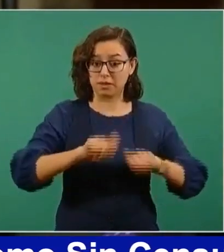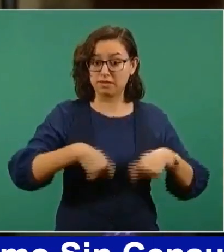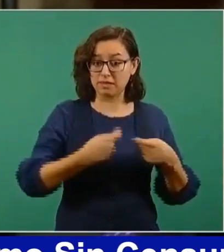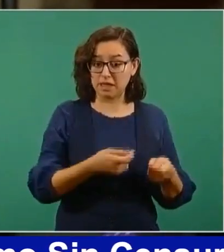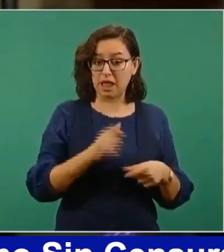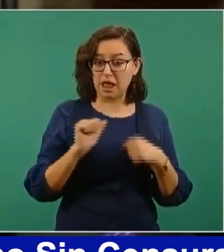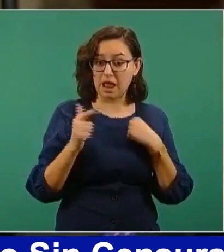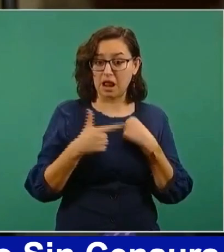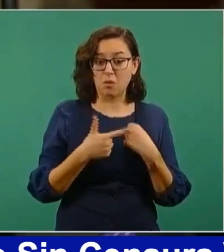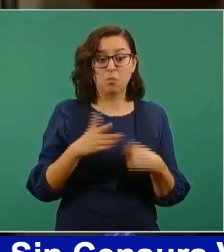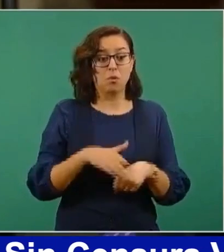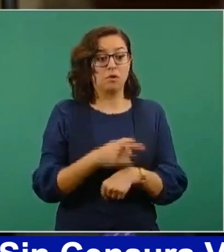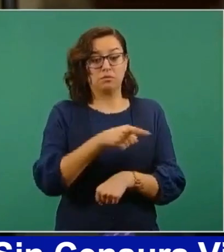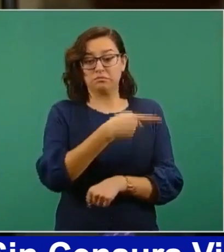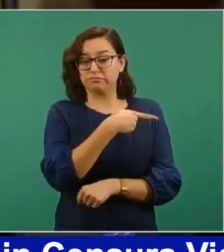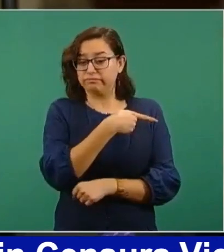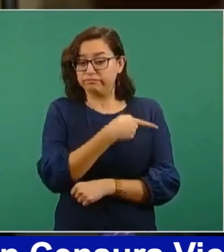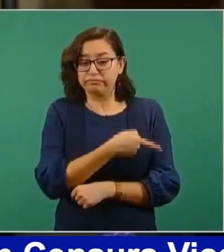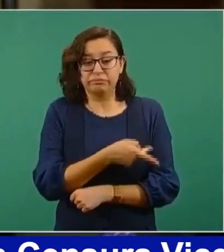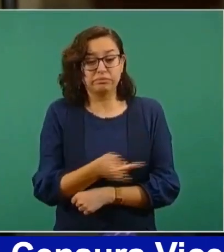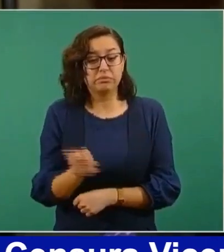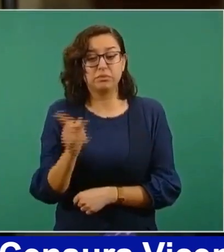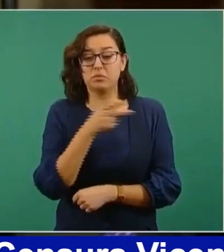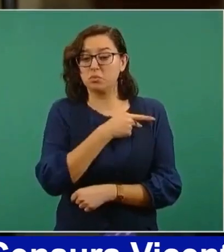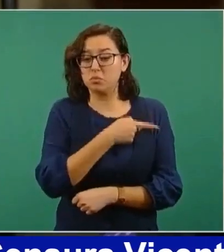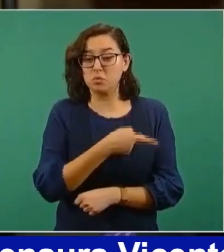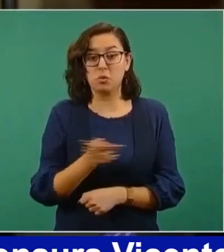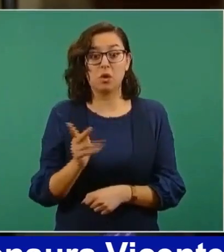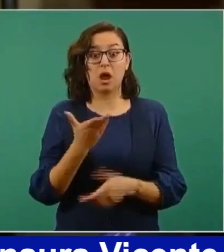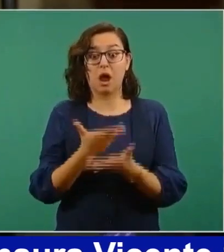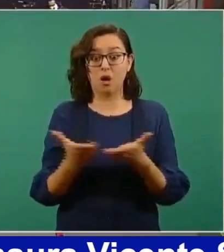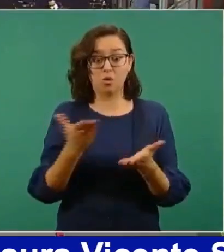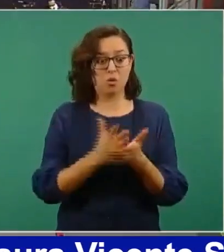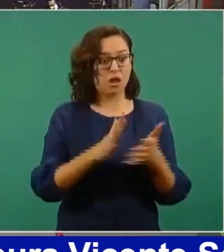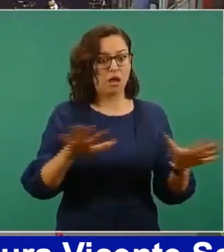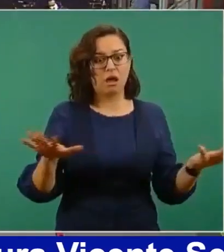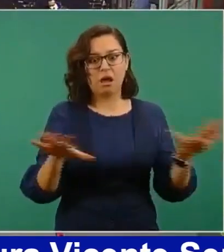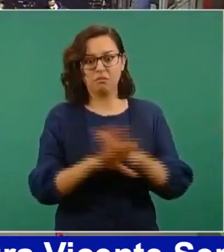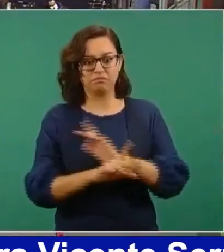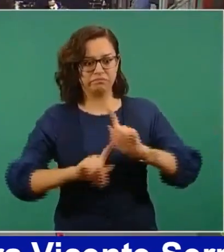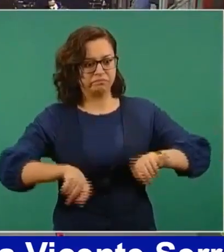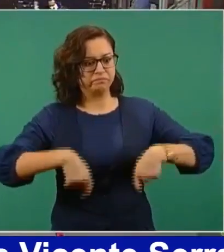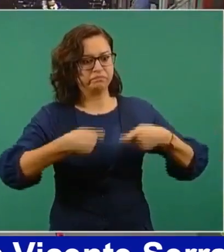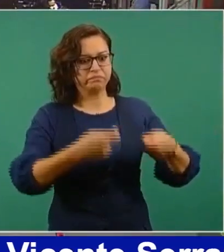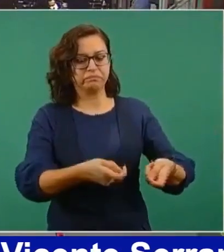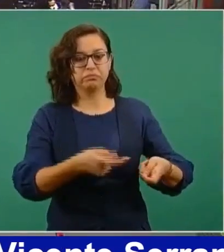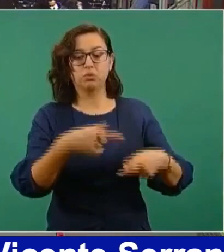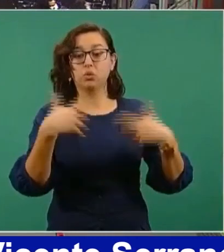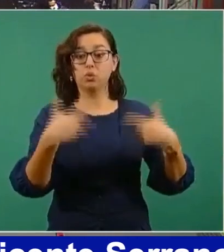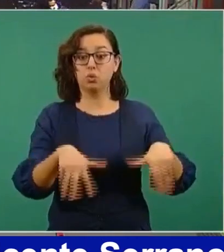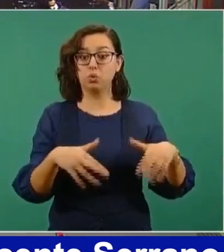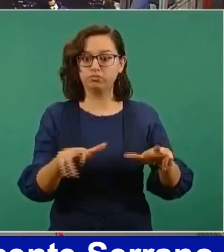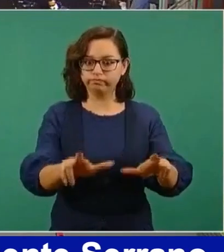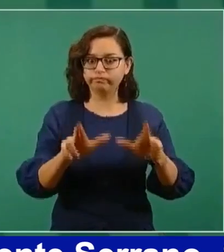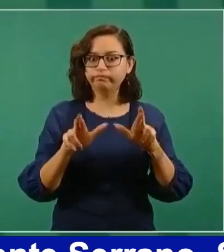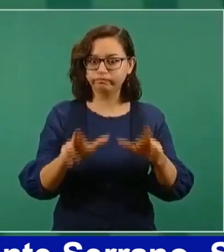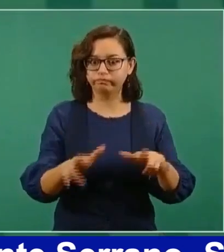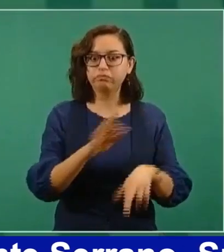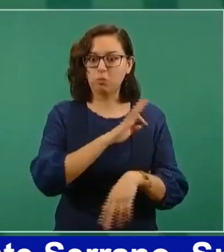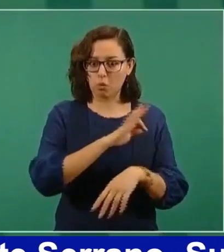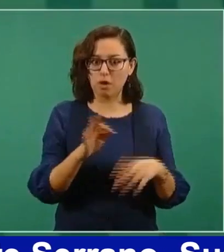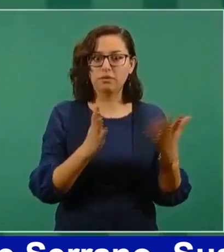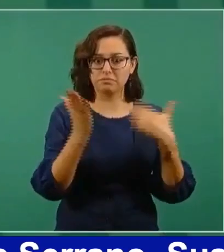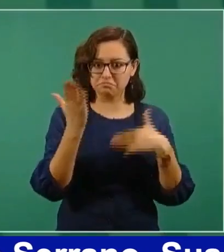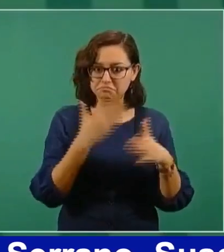en la pobreza, a ser uno de los grupos más ricos del país, presidente? Sí, no descartamos esa posibilidad. Y estamos